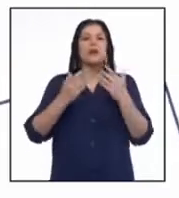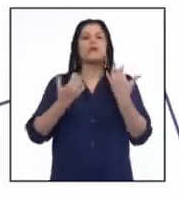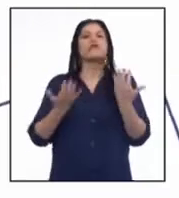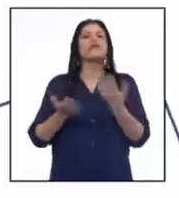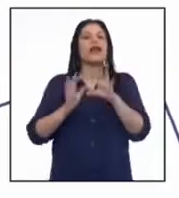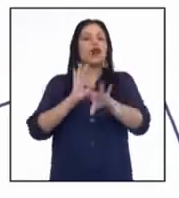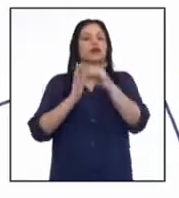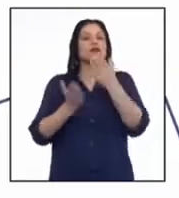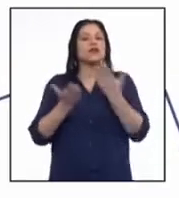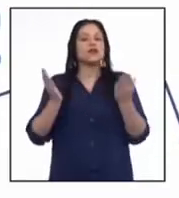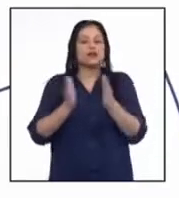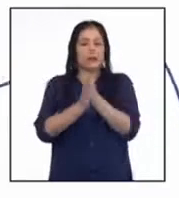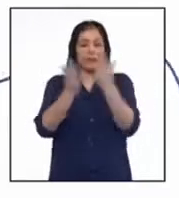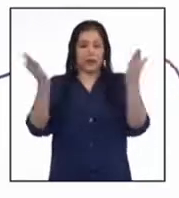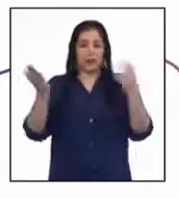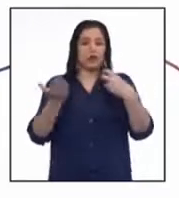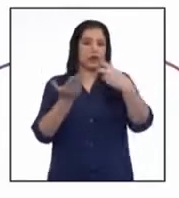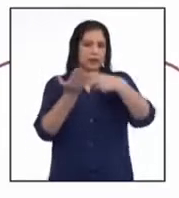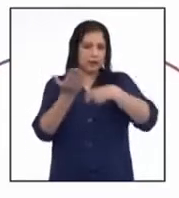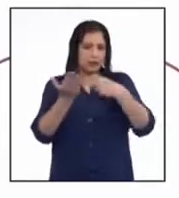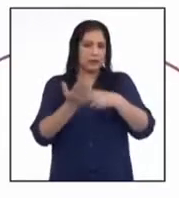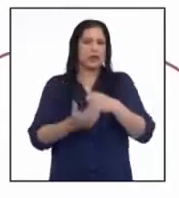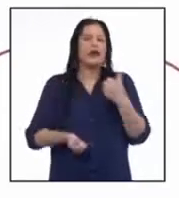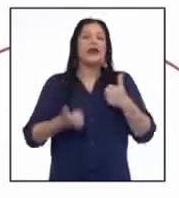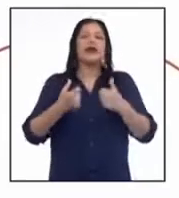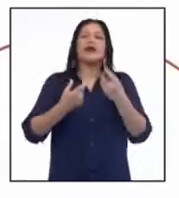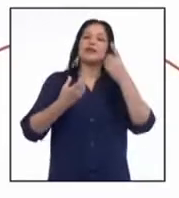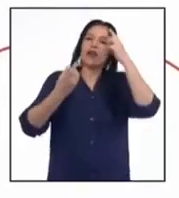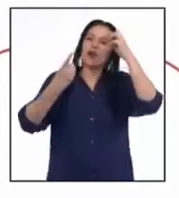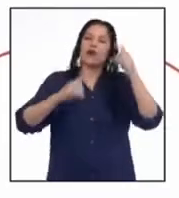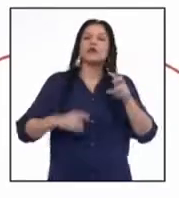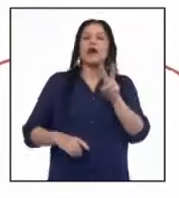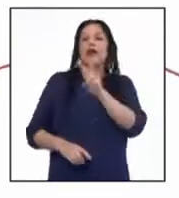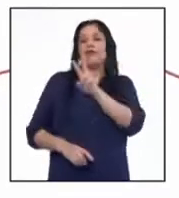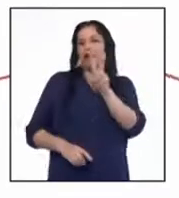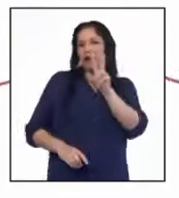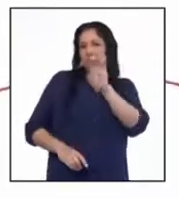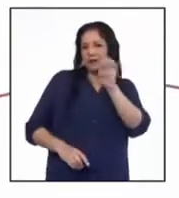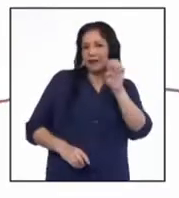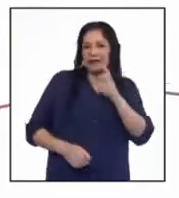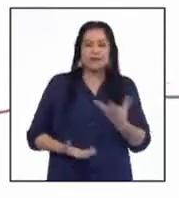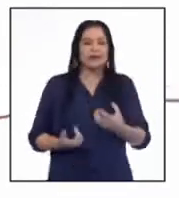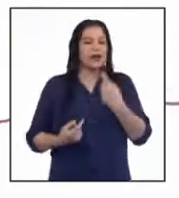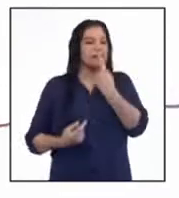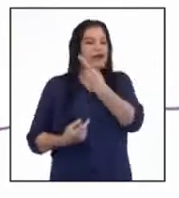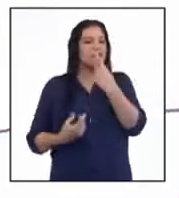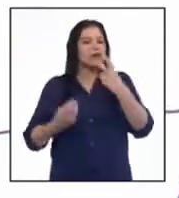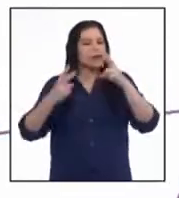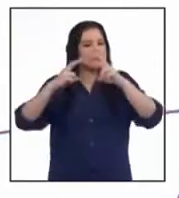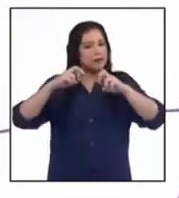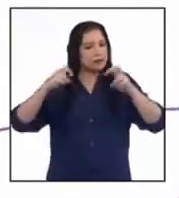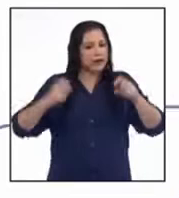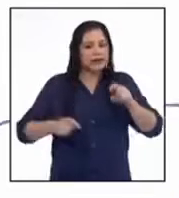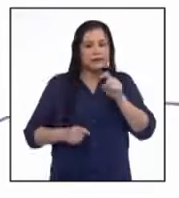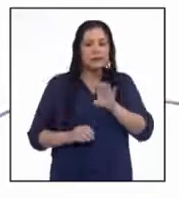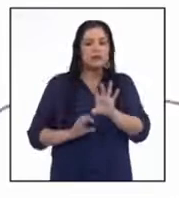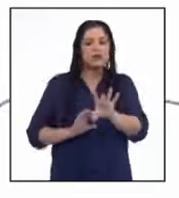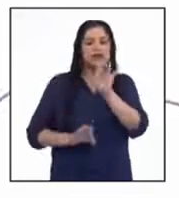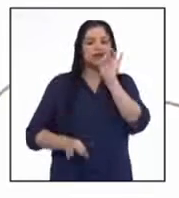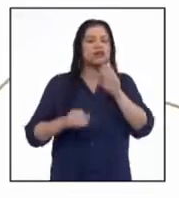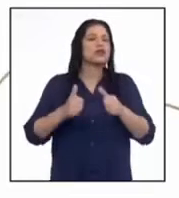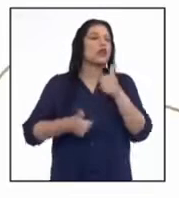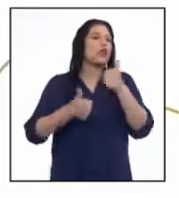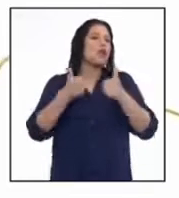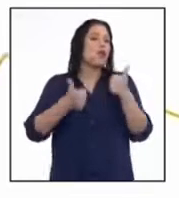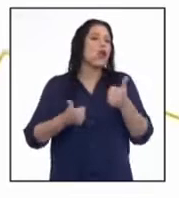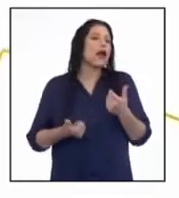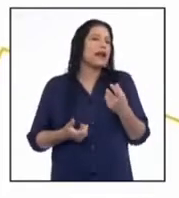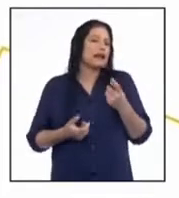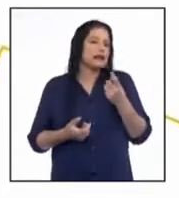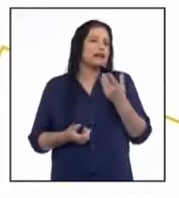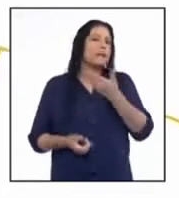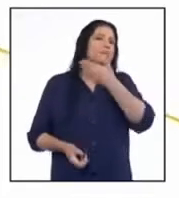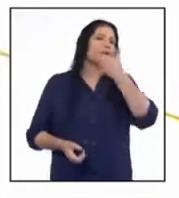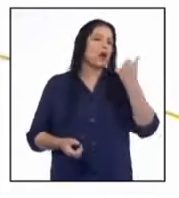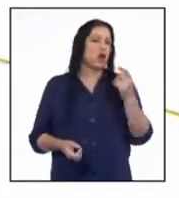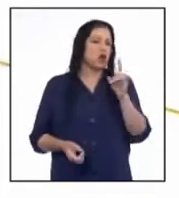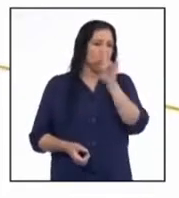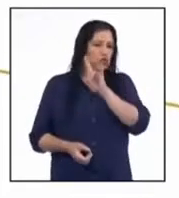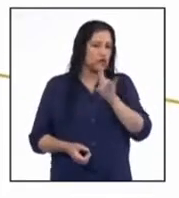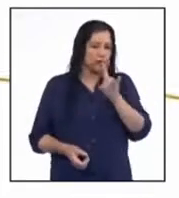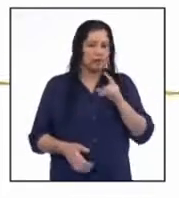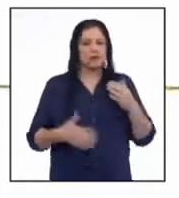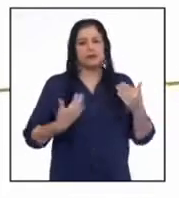periódicos y revistas. 5. Según la variable estadística que trate determinada investigación, se debe seleccionar el gráfico estadístico idóneo.